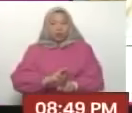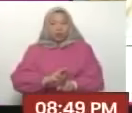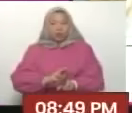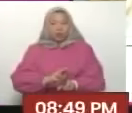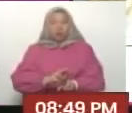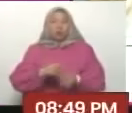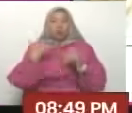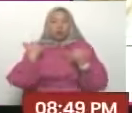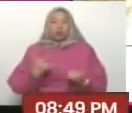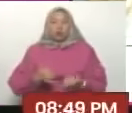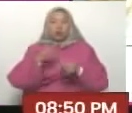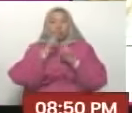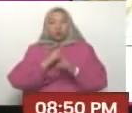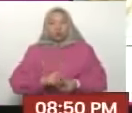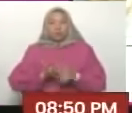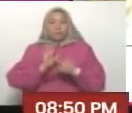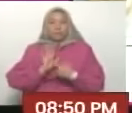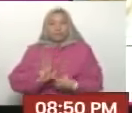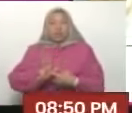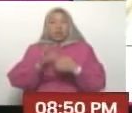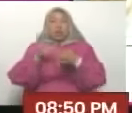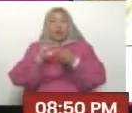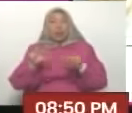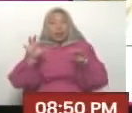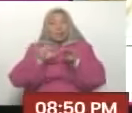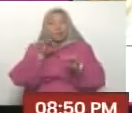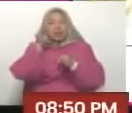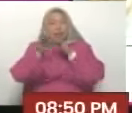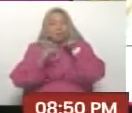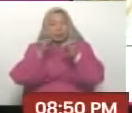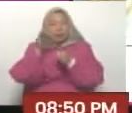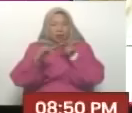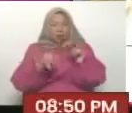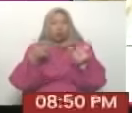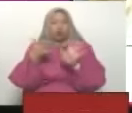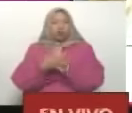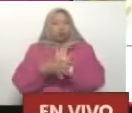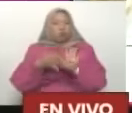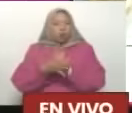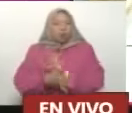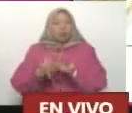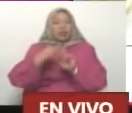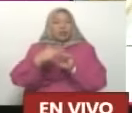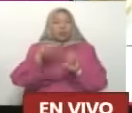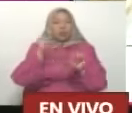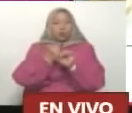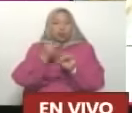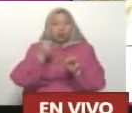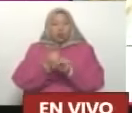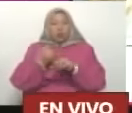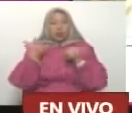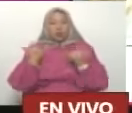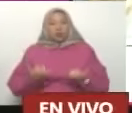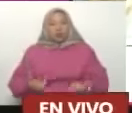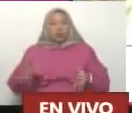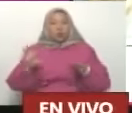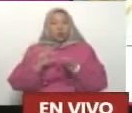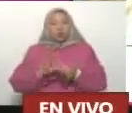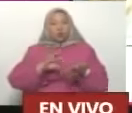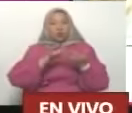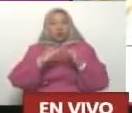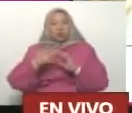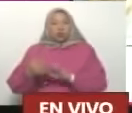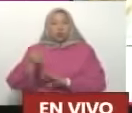vamos justamente con estos resultados. Presidente, le comento un poquito acerca de este caso donde vamos a establecer un contacto directo, es la Unidad Educativa